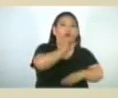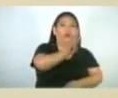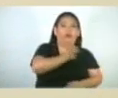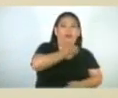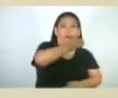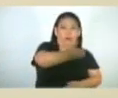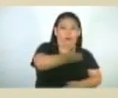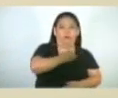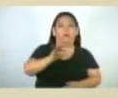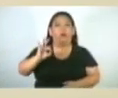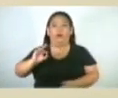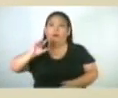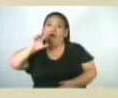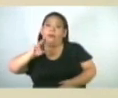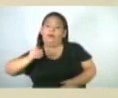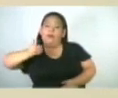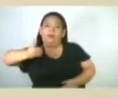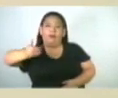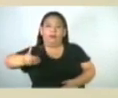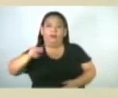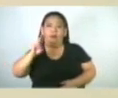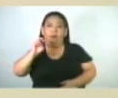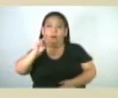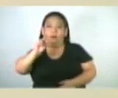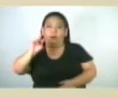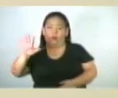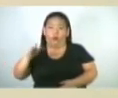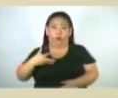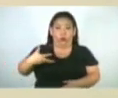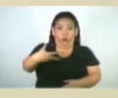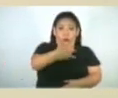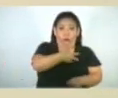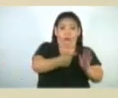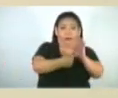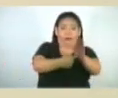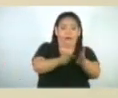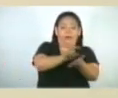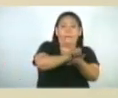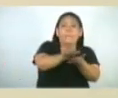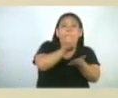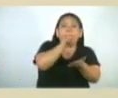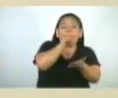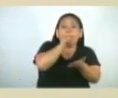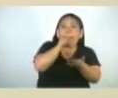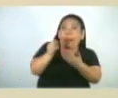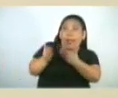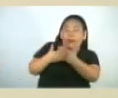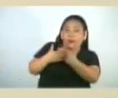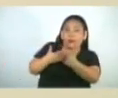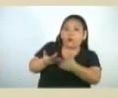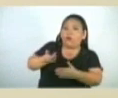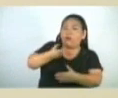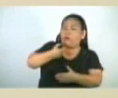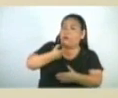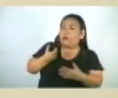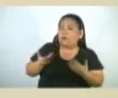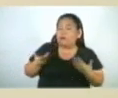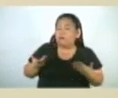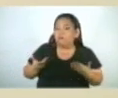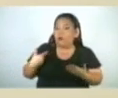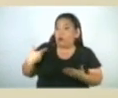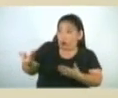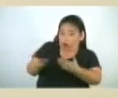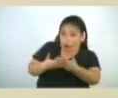2025. Nosotros como colegios privados recibimos esa noticia con mucha